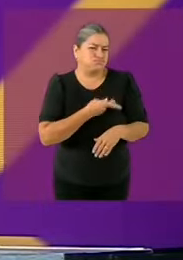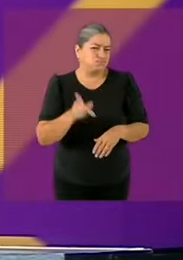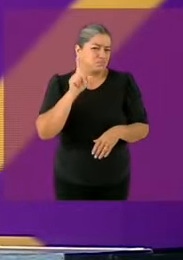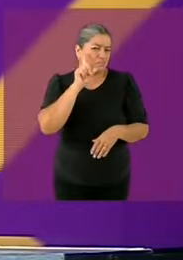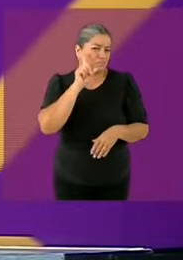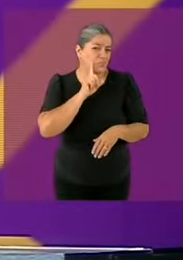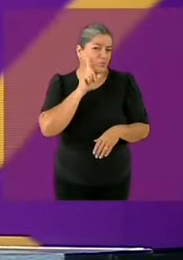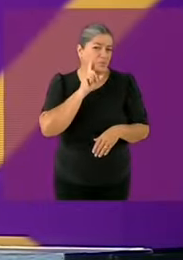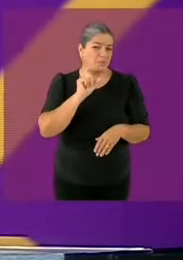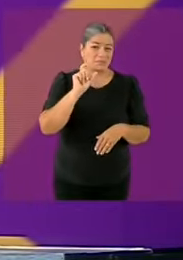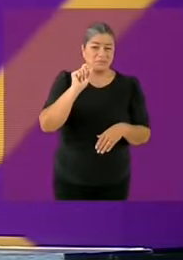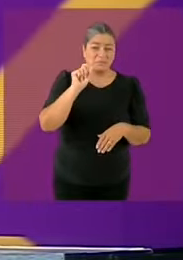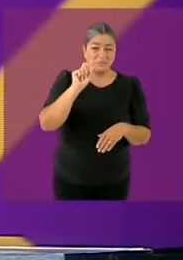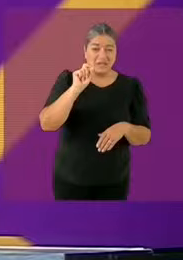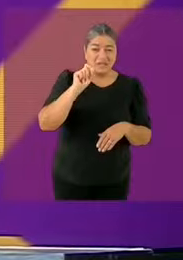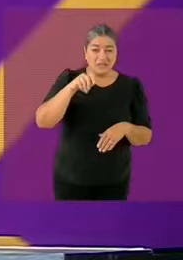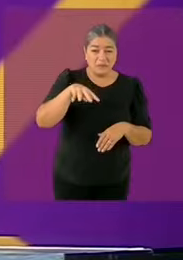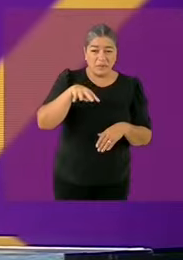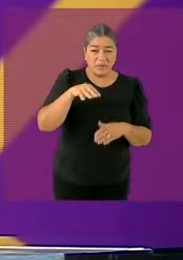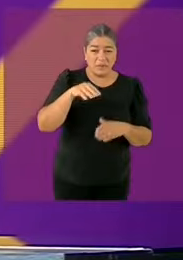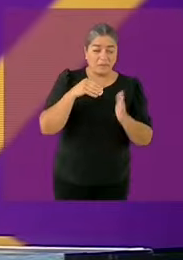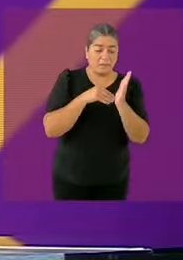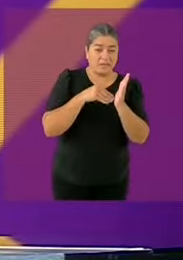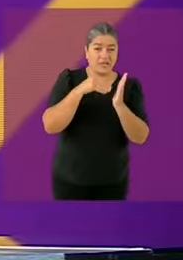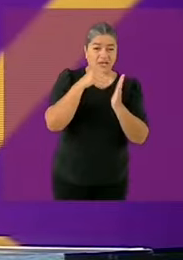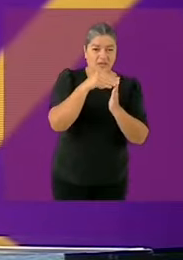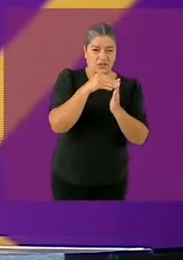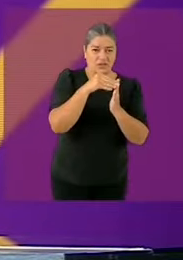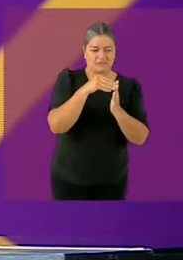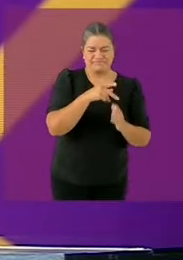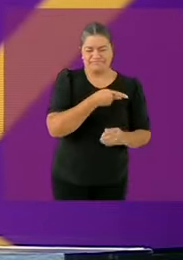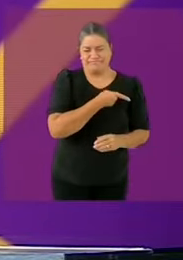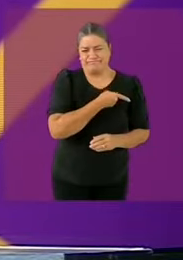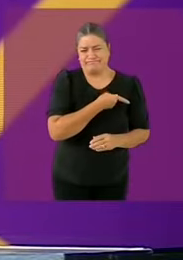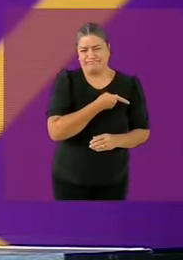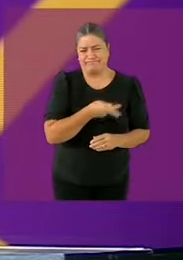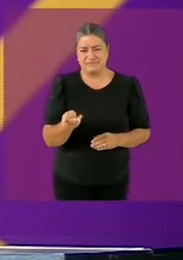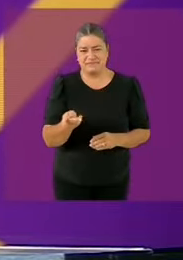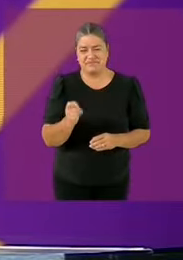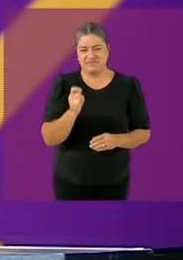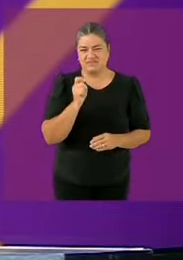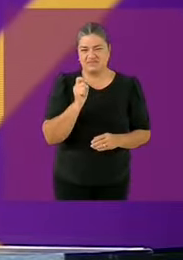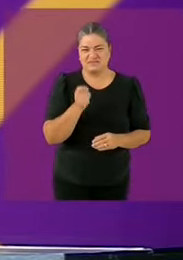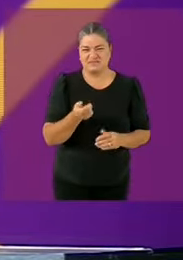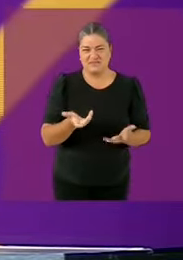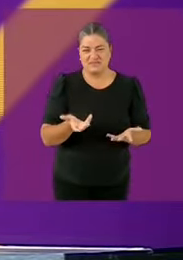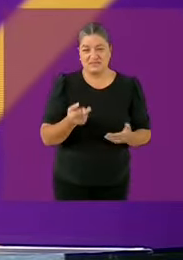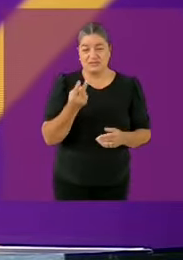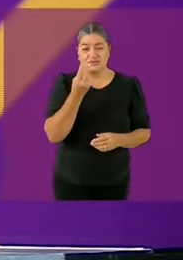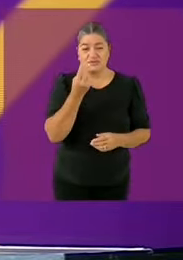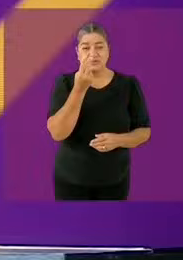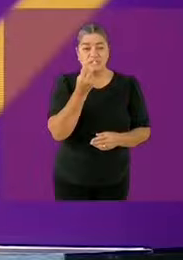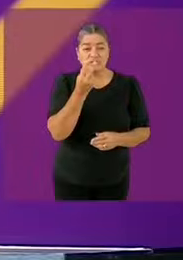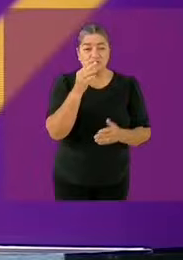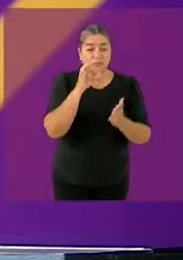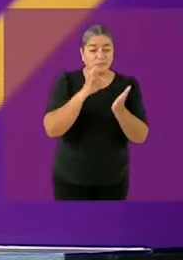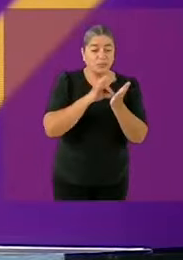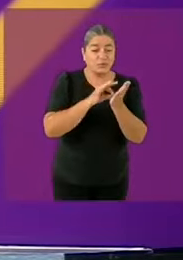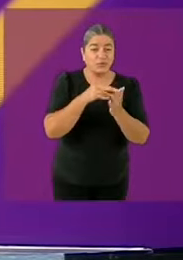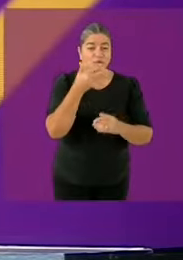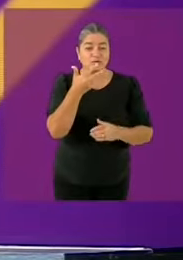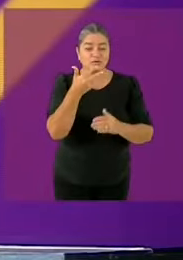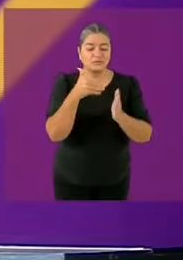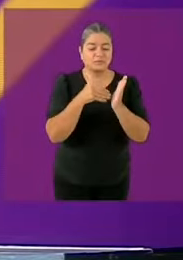26.3 es decir había 2.8 millones de mujeres más que hombres que estaban en